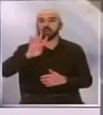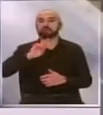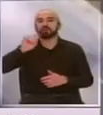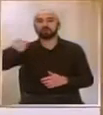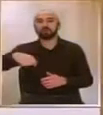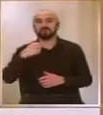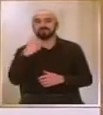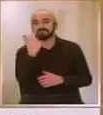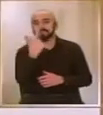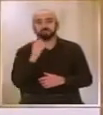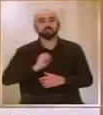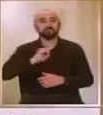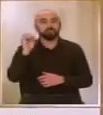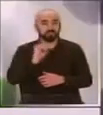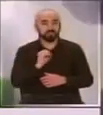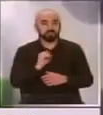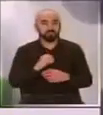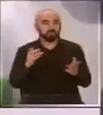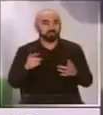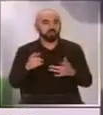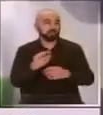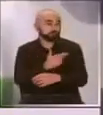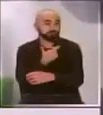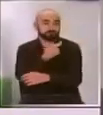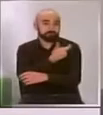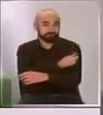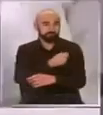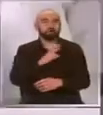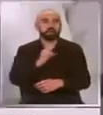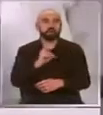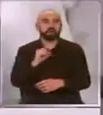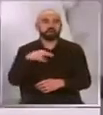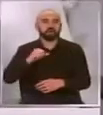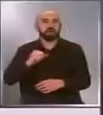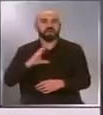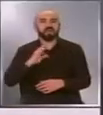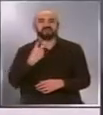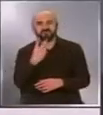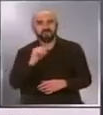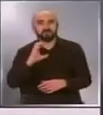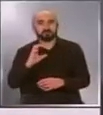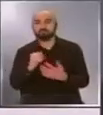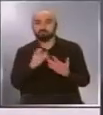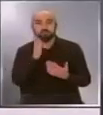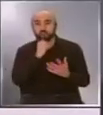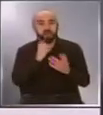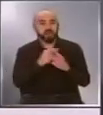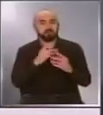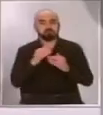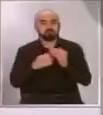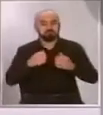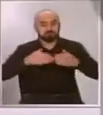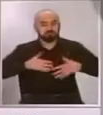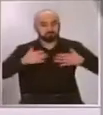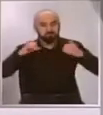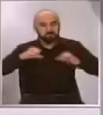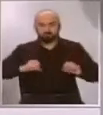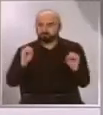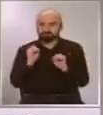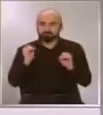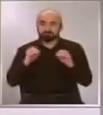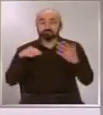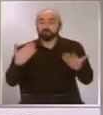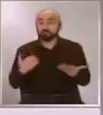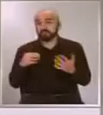de los pacientes sometidos a Coronavac su vacuna no habrían presentado efectos adversos para las pruebas en nuestro